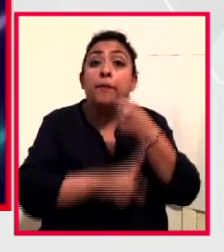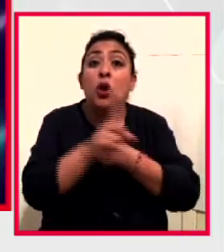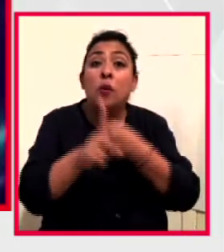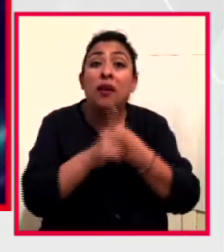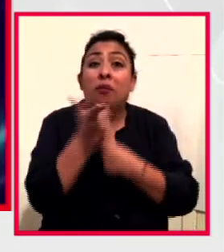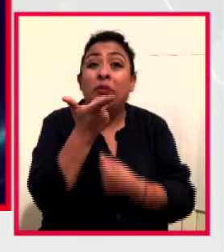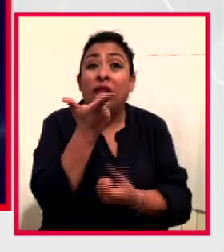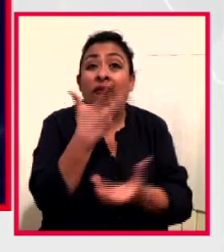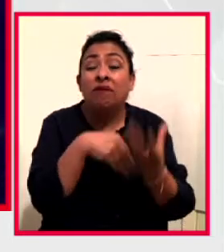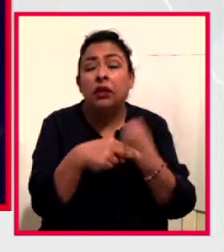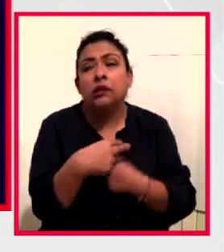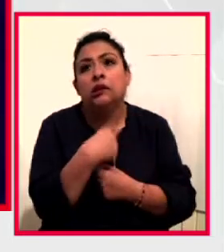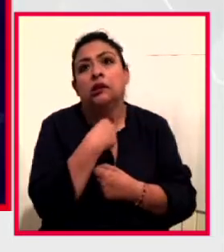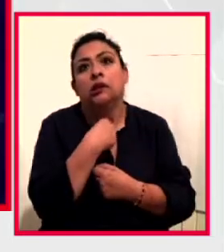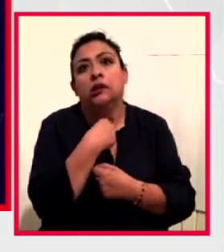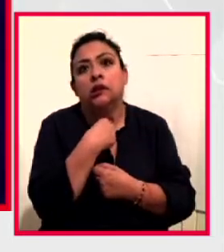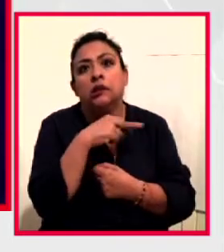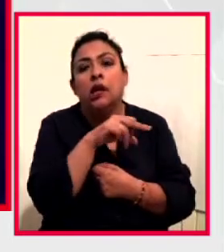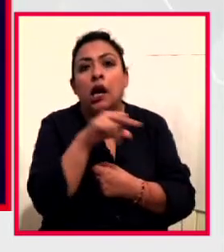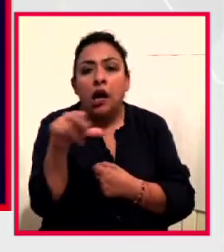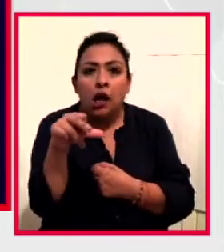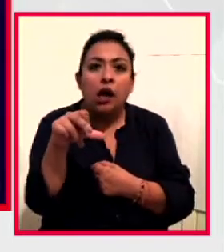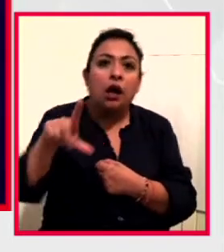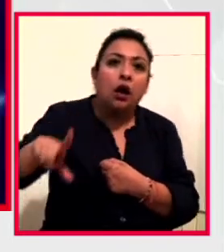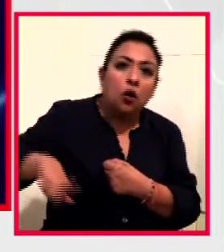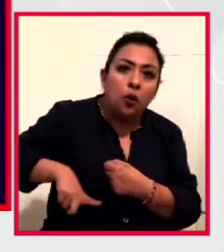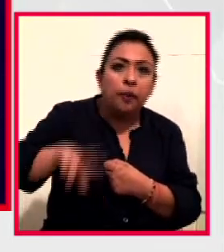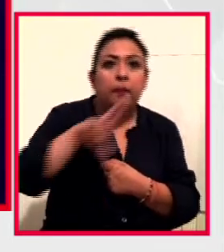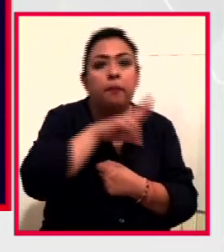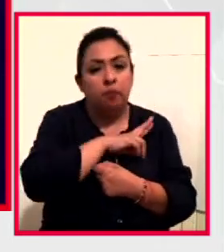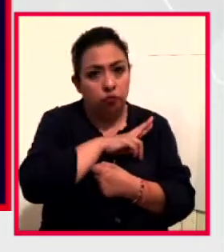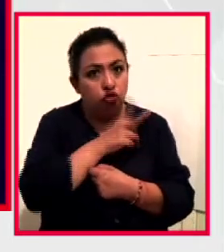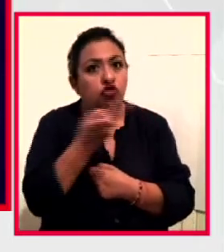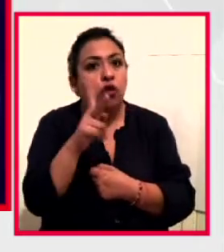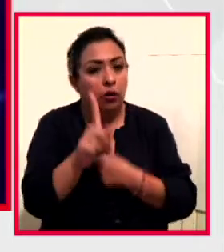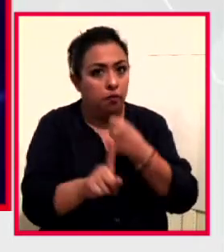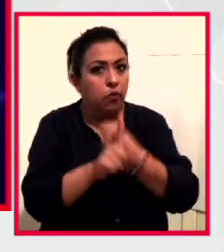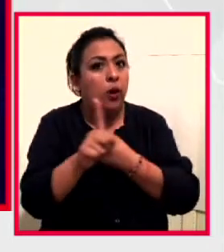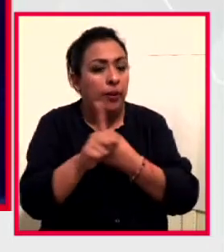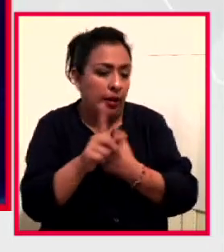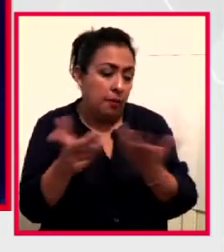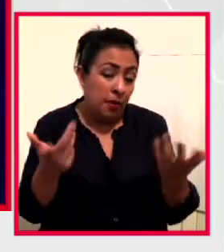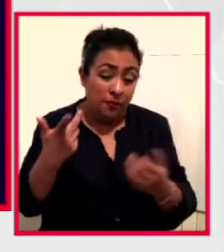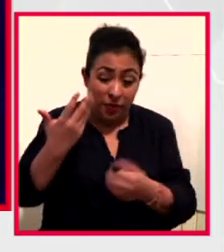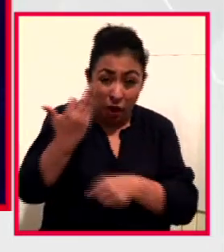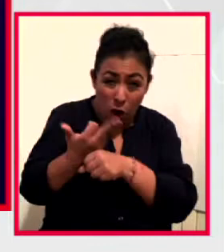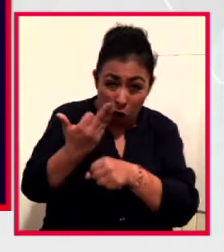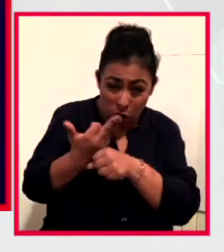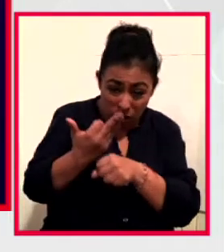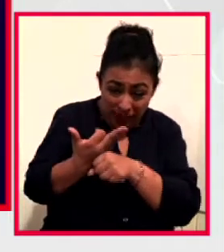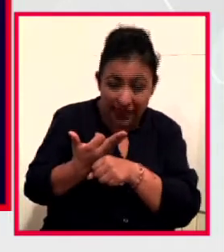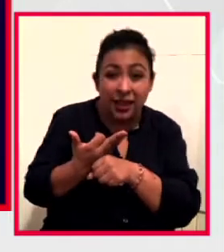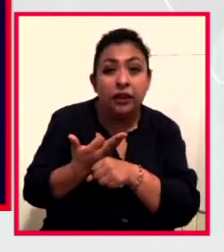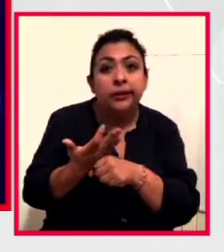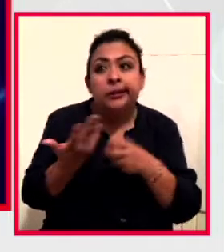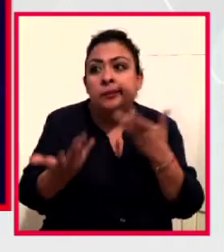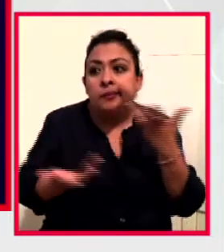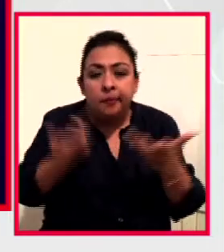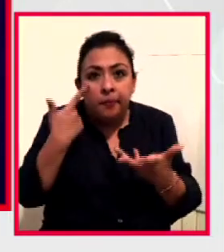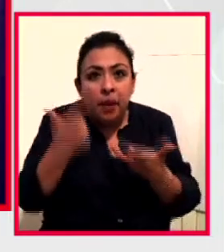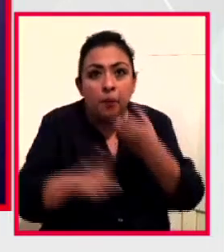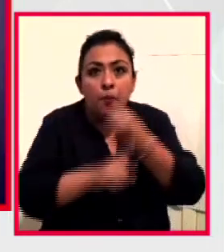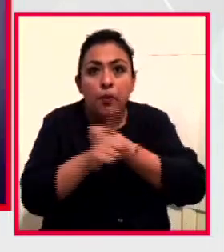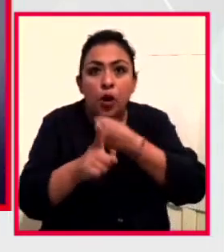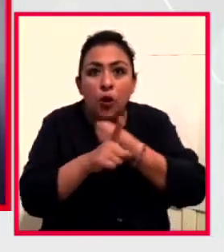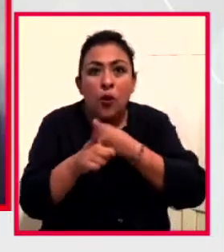financiera en los sectores público y privado. Ahorita estamos desenmarañando el problema de